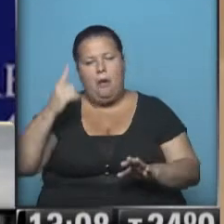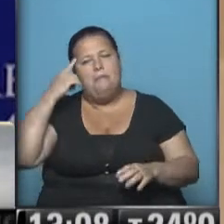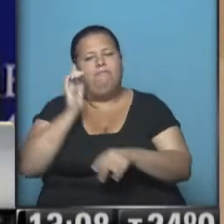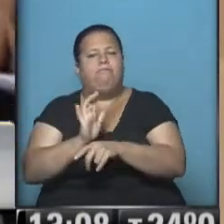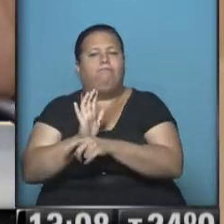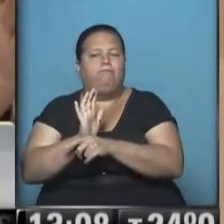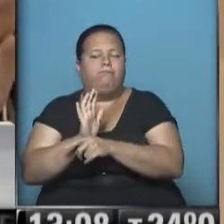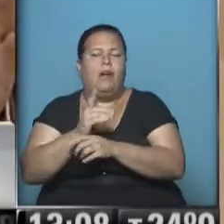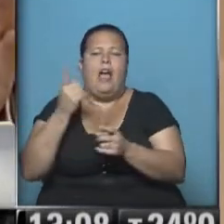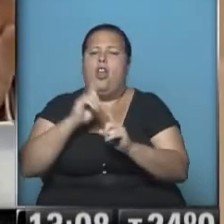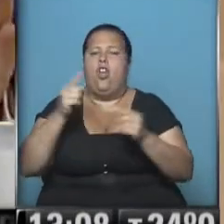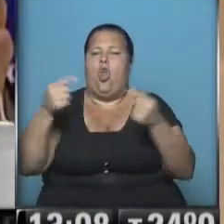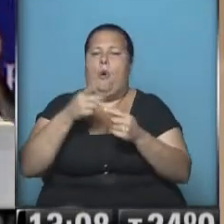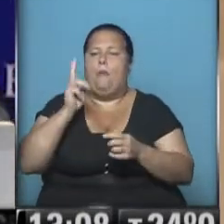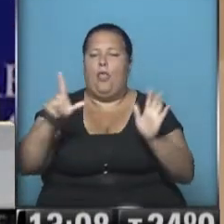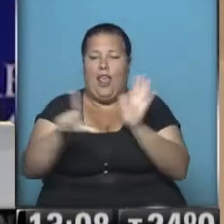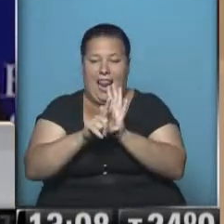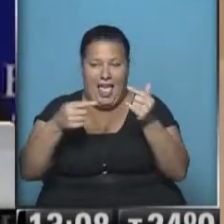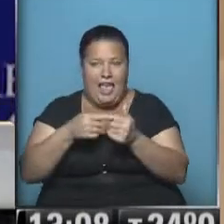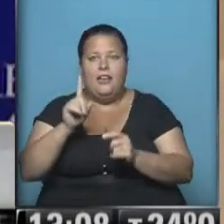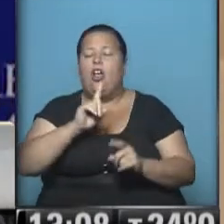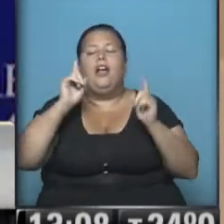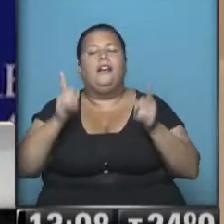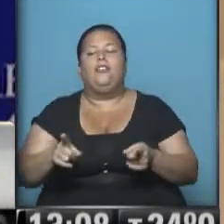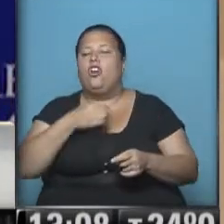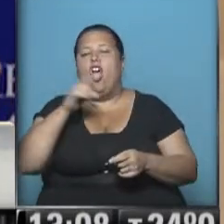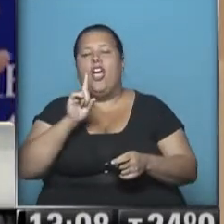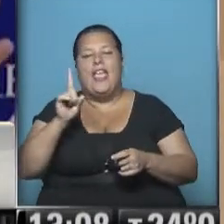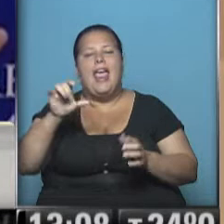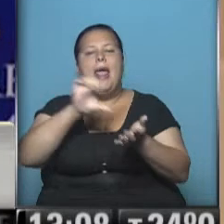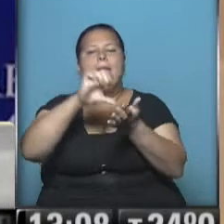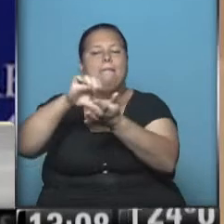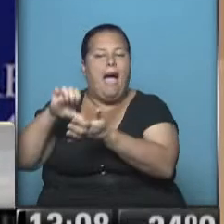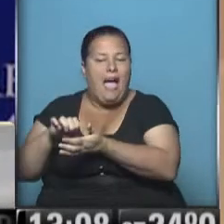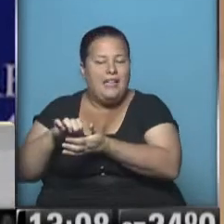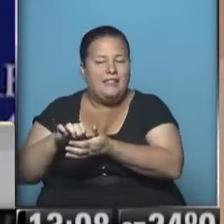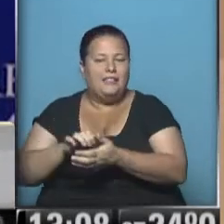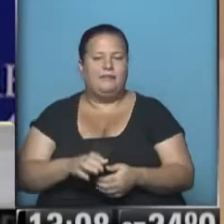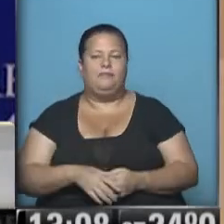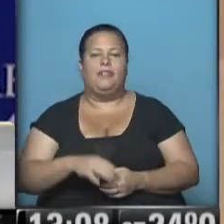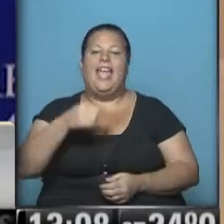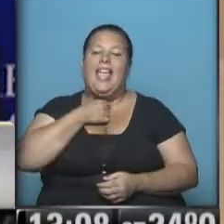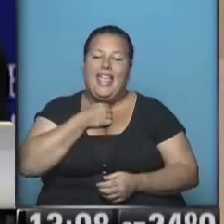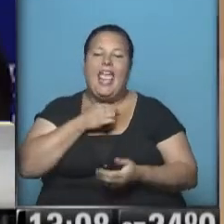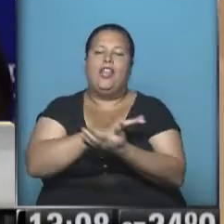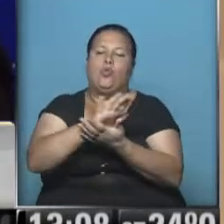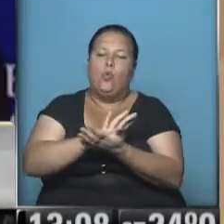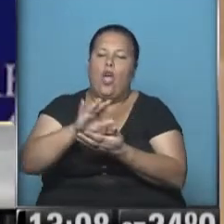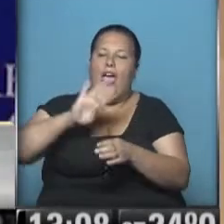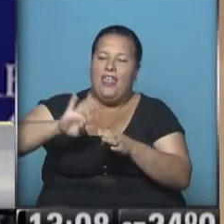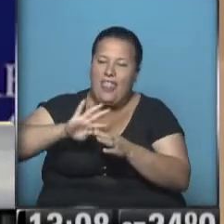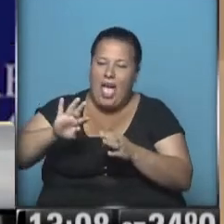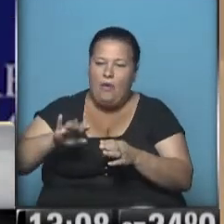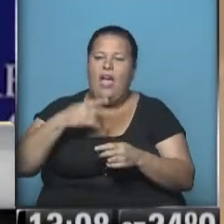alejadas de la legalidad, sino que no quede ningún país que quiera reestructurar su deuda